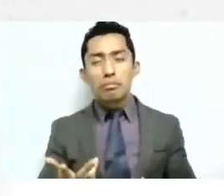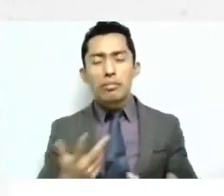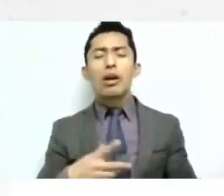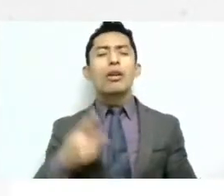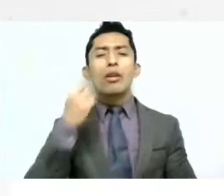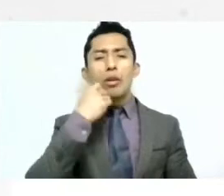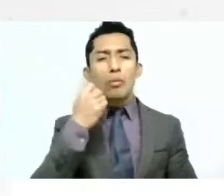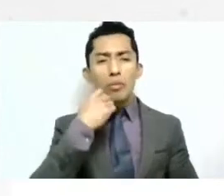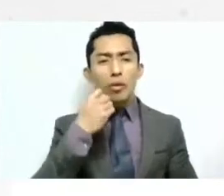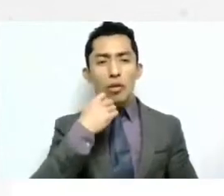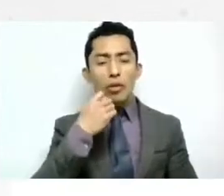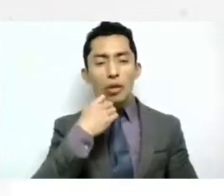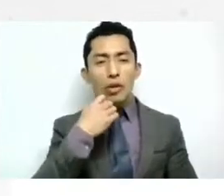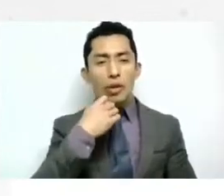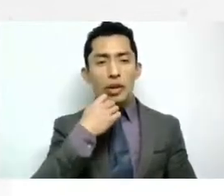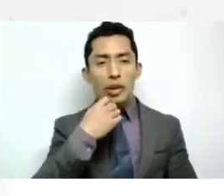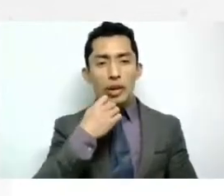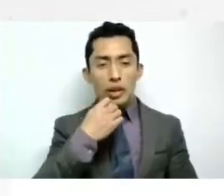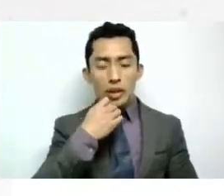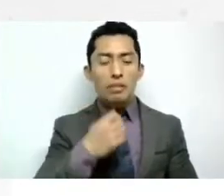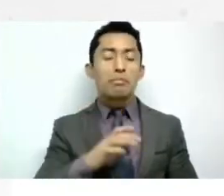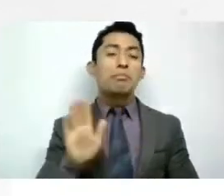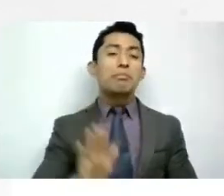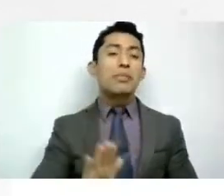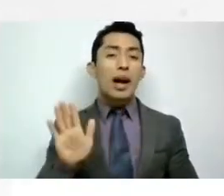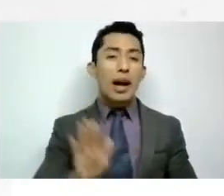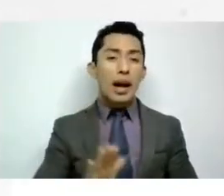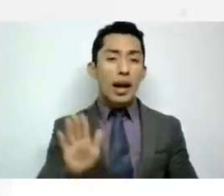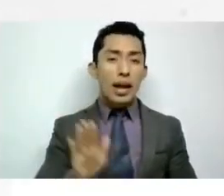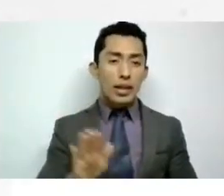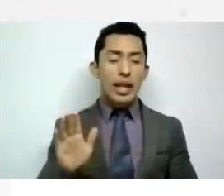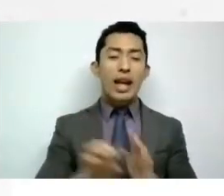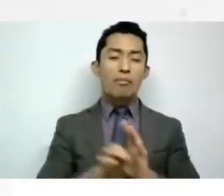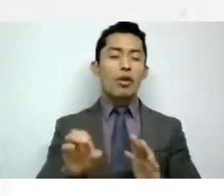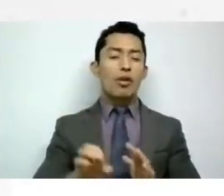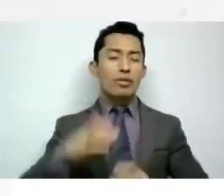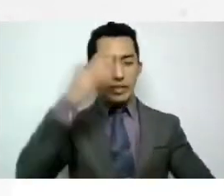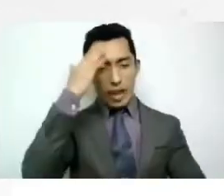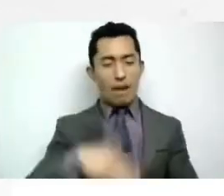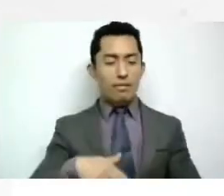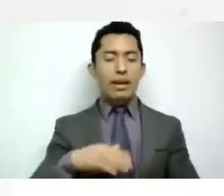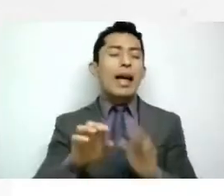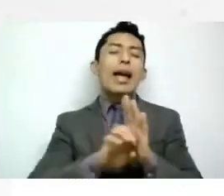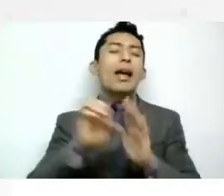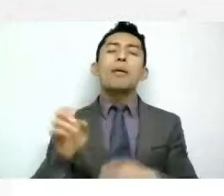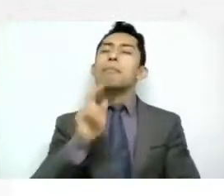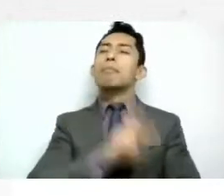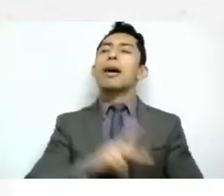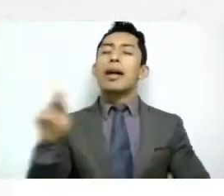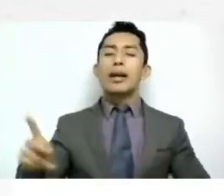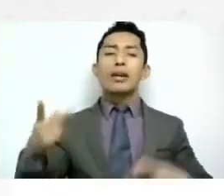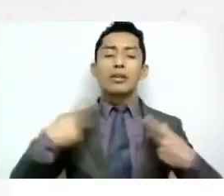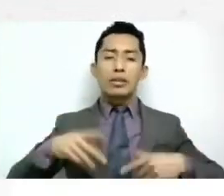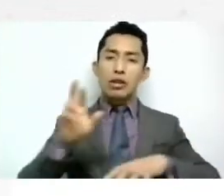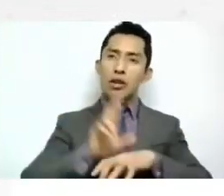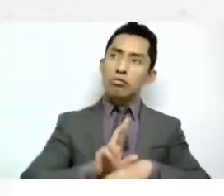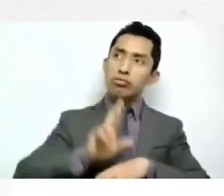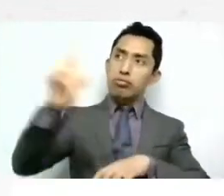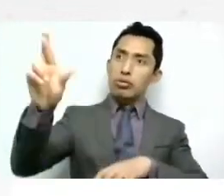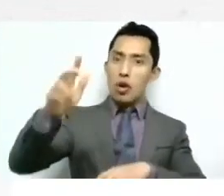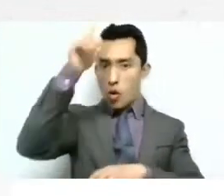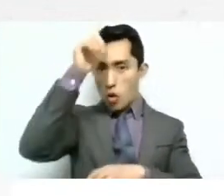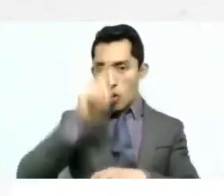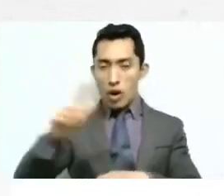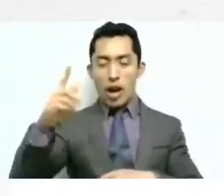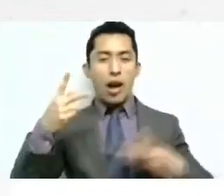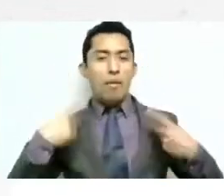caminando que él parecía que iba rápido me imagino que el astronauta veía sus pasos a todo lo que